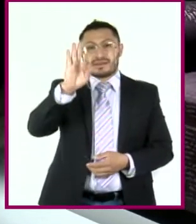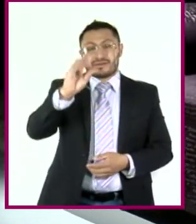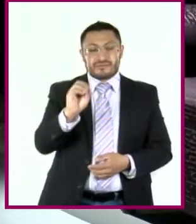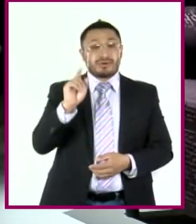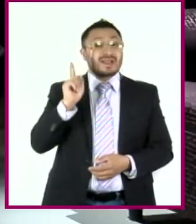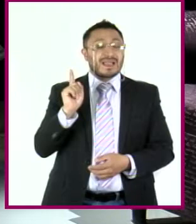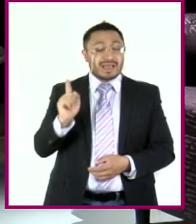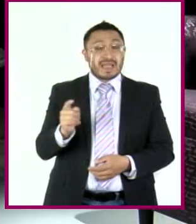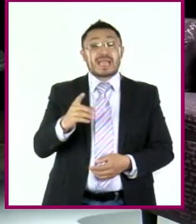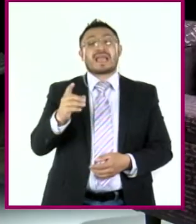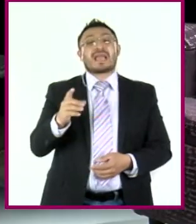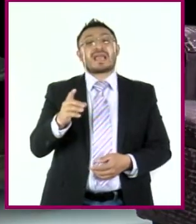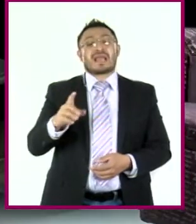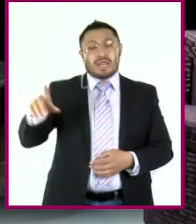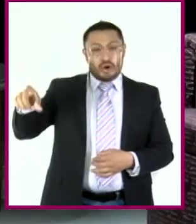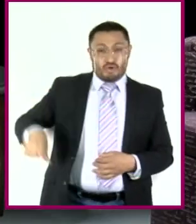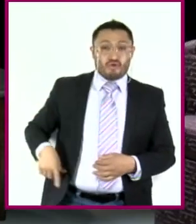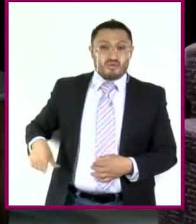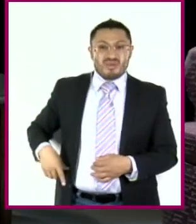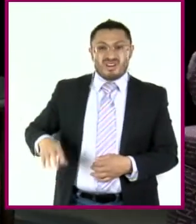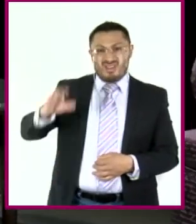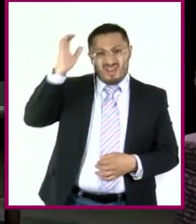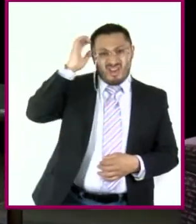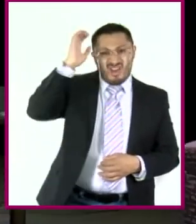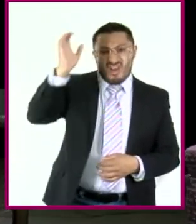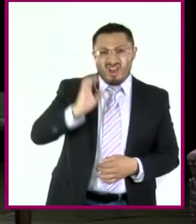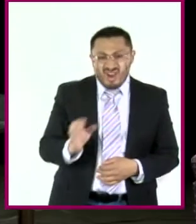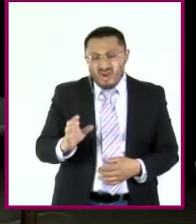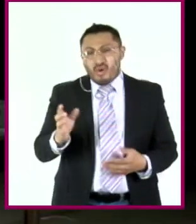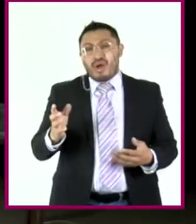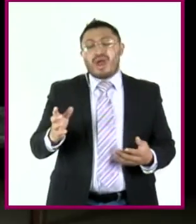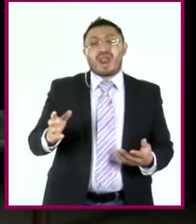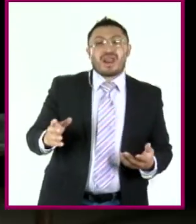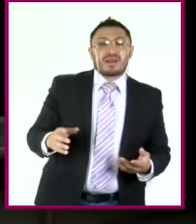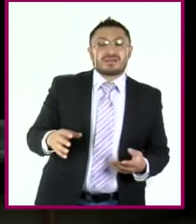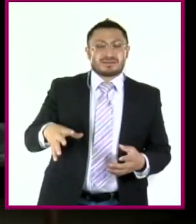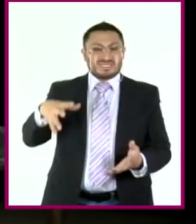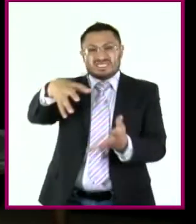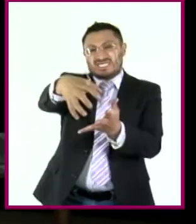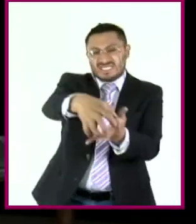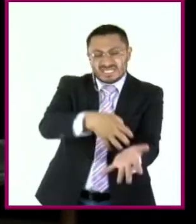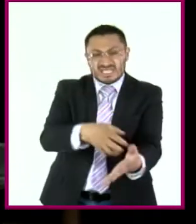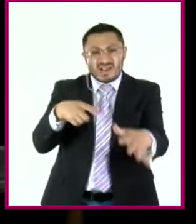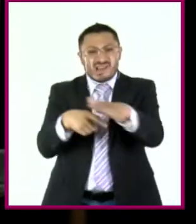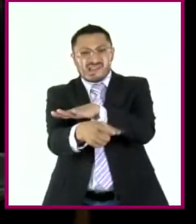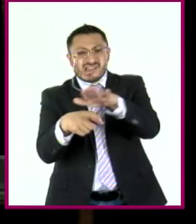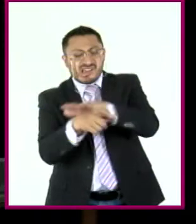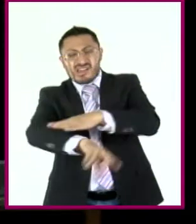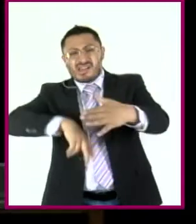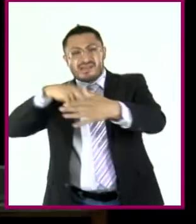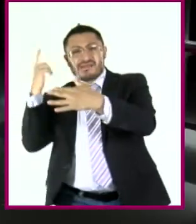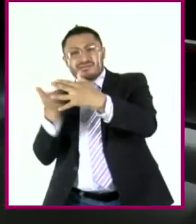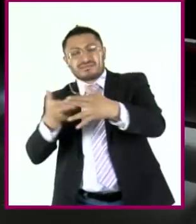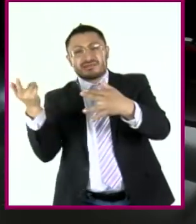Sísifo habría sido un gobernante cruel, ambicioso, violento, corrupto y hasta asesino.